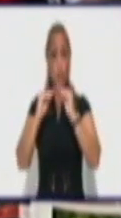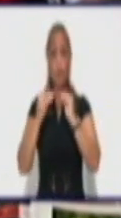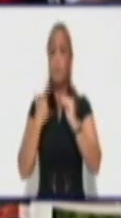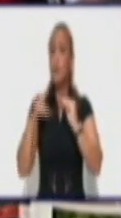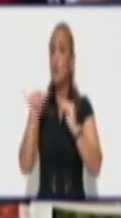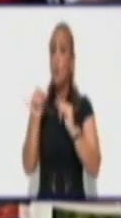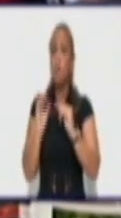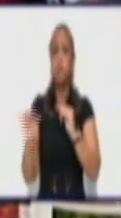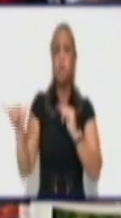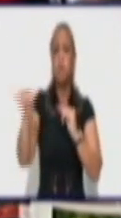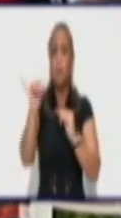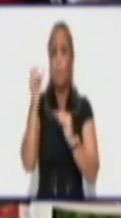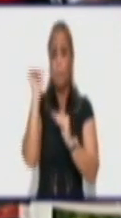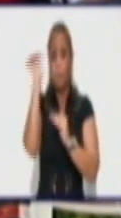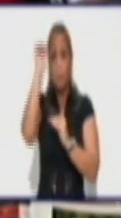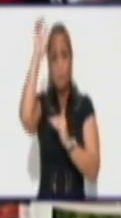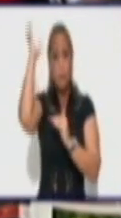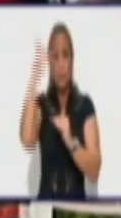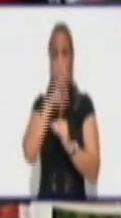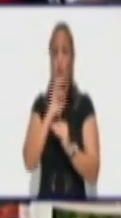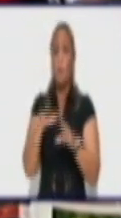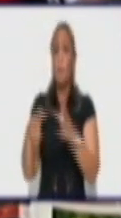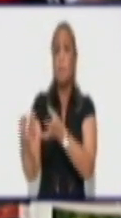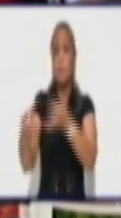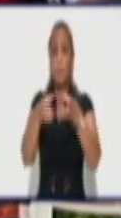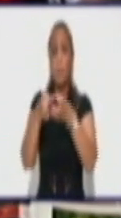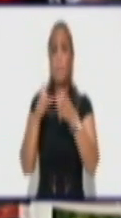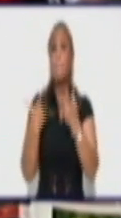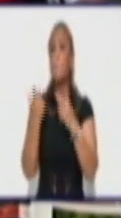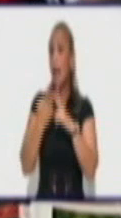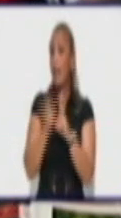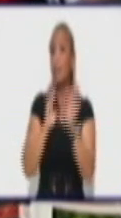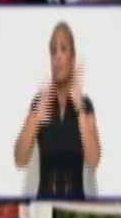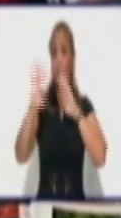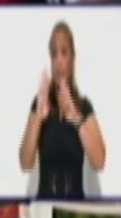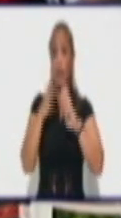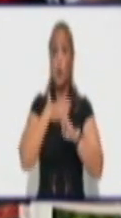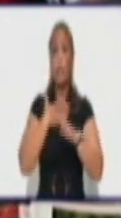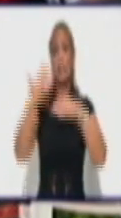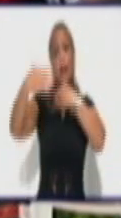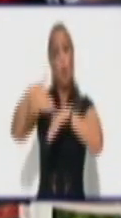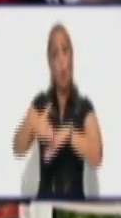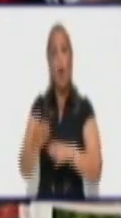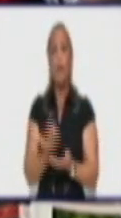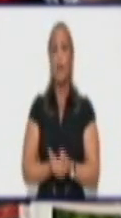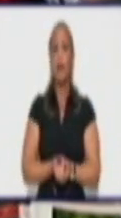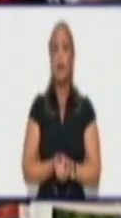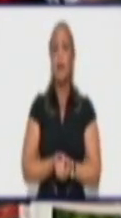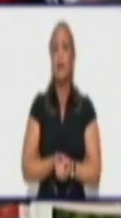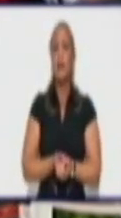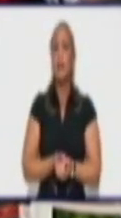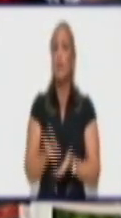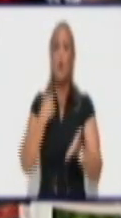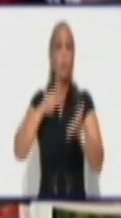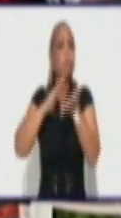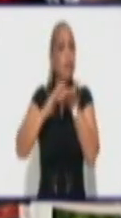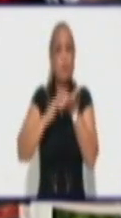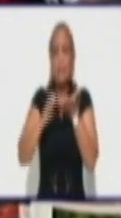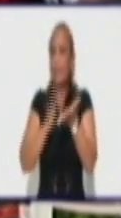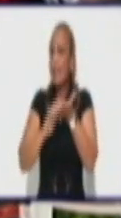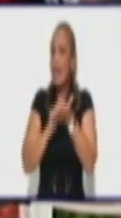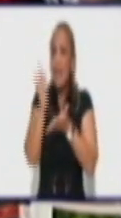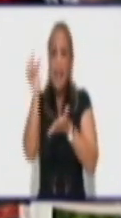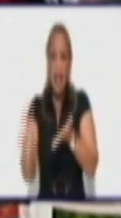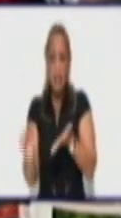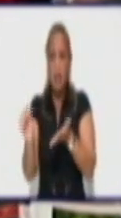para defender nuestras cuadras y ratifican que no permitirán que nadie, nadie mansille la tranquilidad ciudadana de nuestro